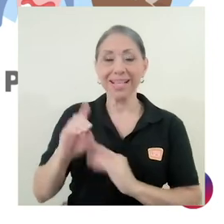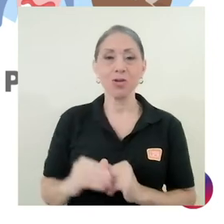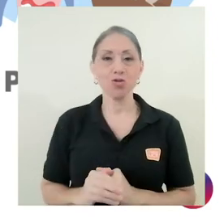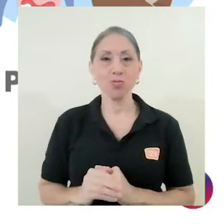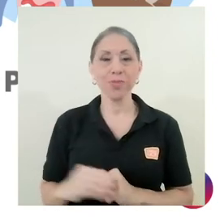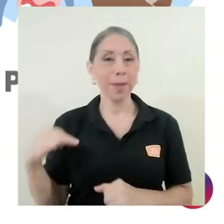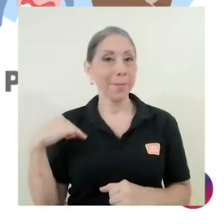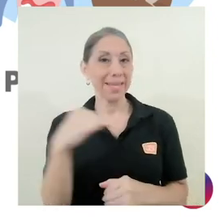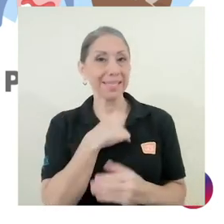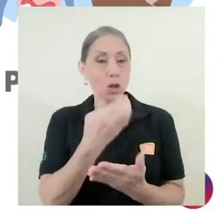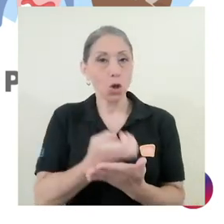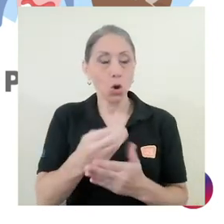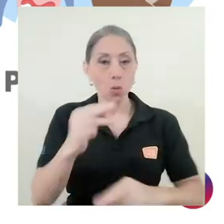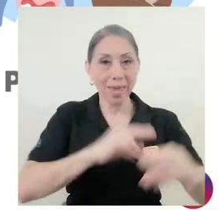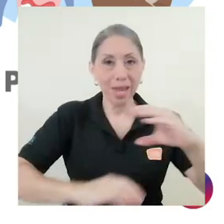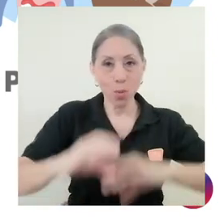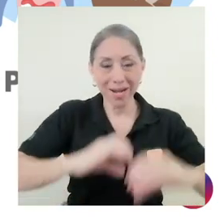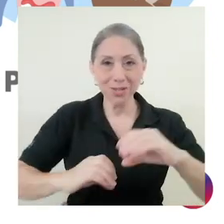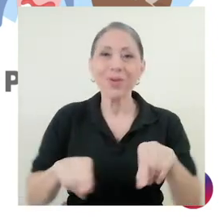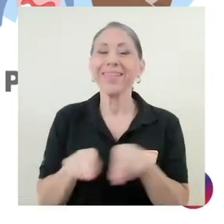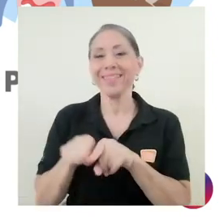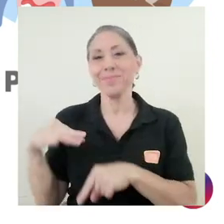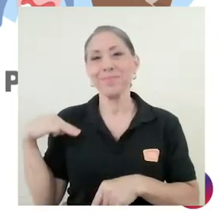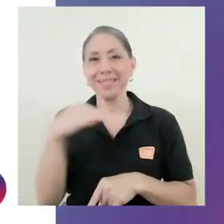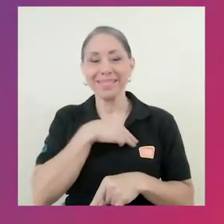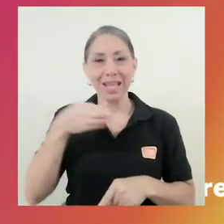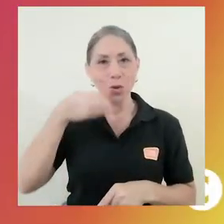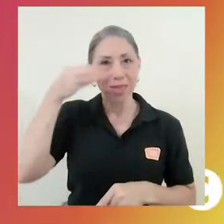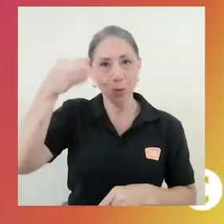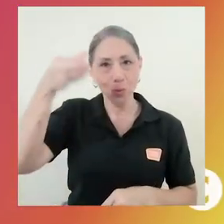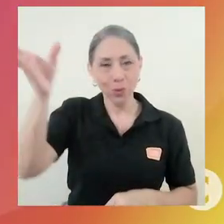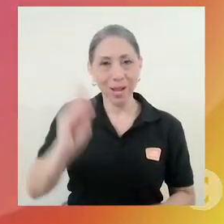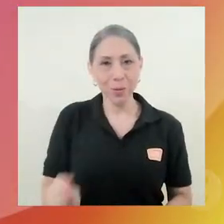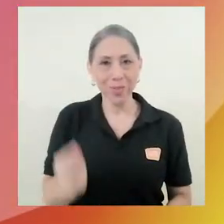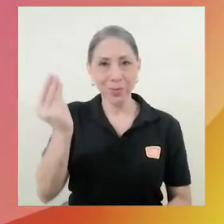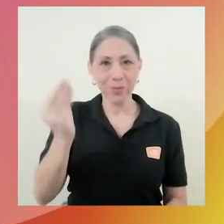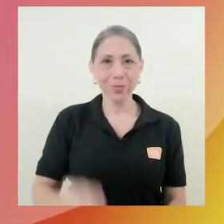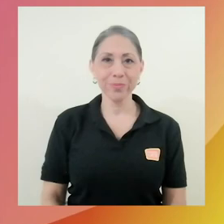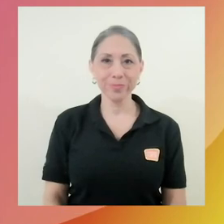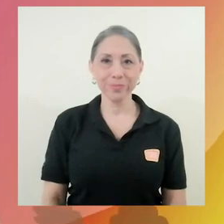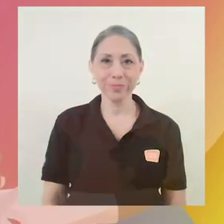el Ministerio de Economía y Comercio y el Ministerio de Cultura y Juventud.